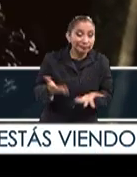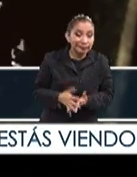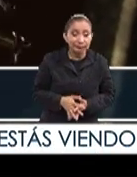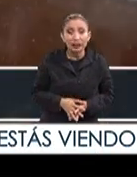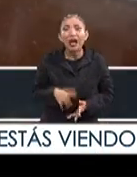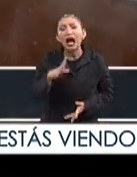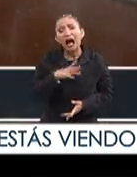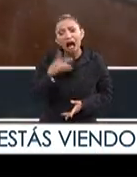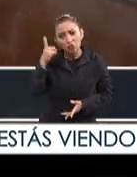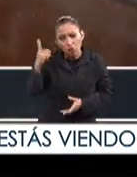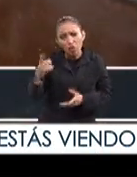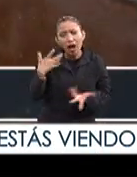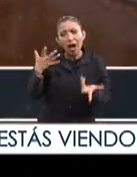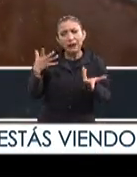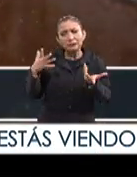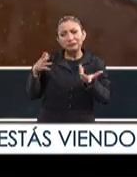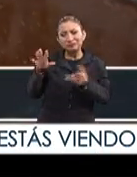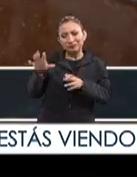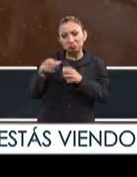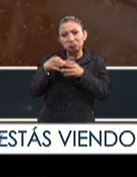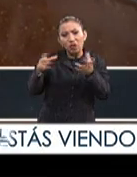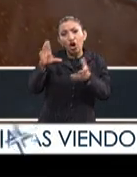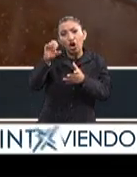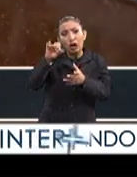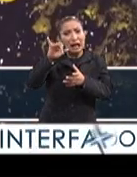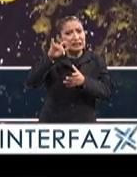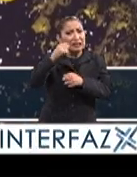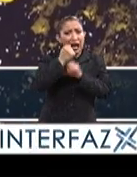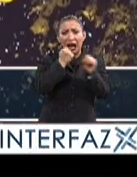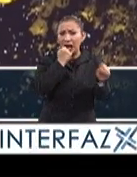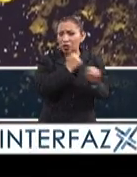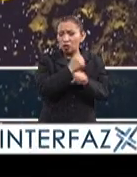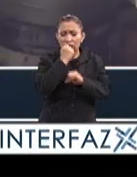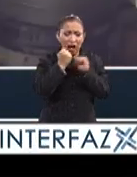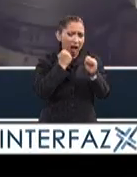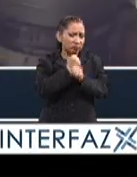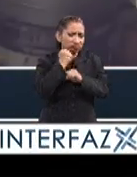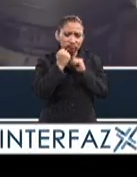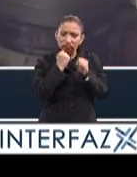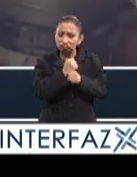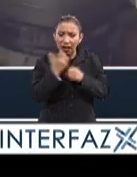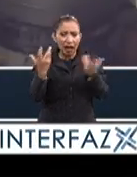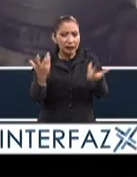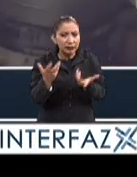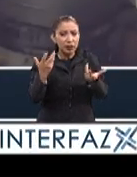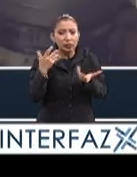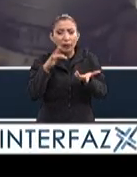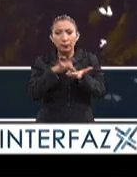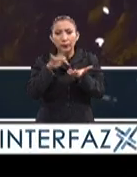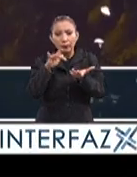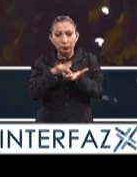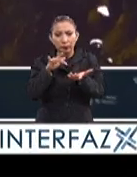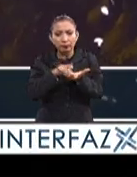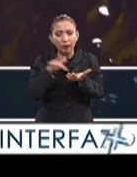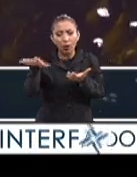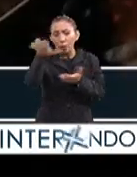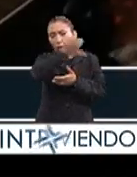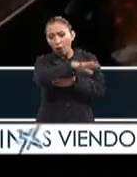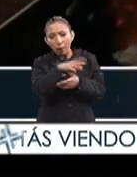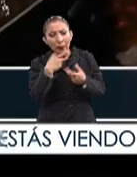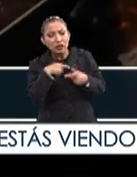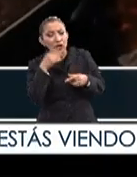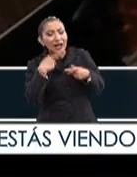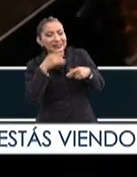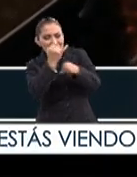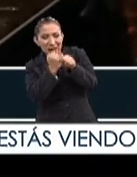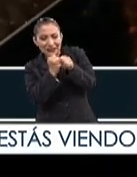Ya hay una masa crítica, Conacyt lleva muchos años, varias décadas, conformando toda esta masa crítica